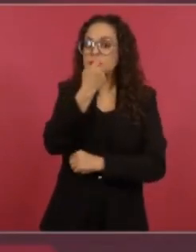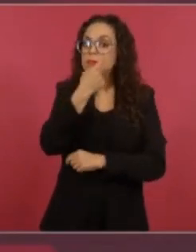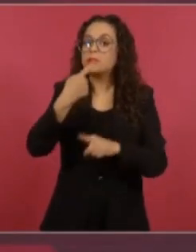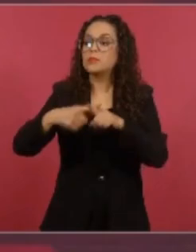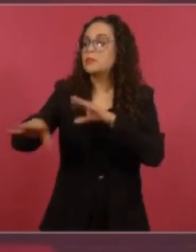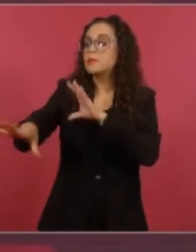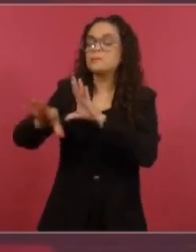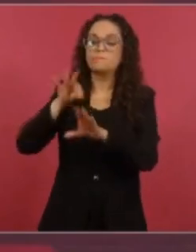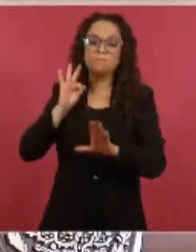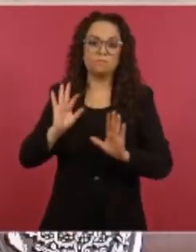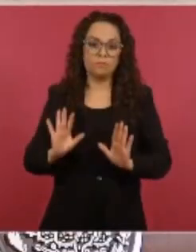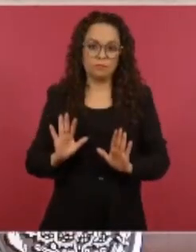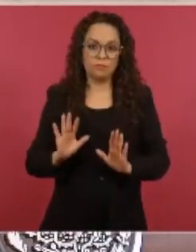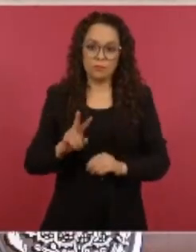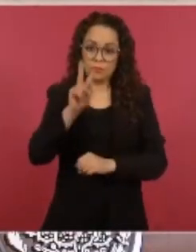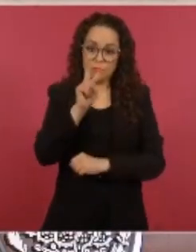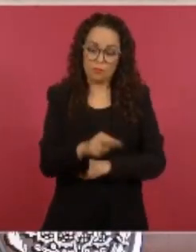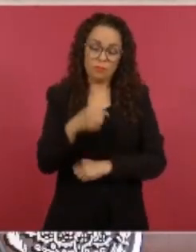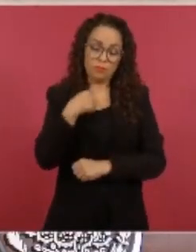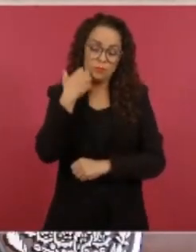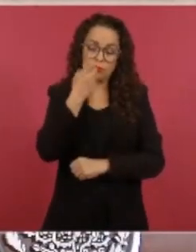han ayudado mucho,